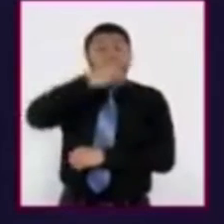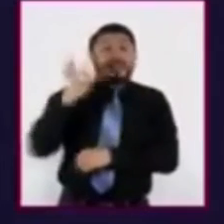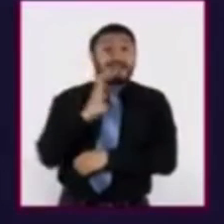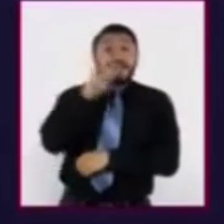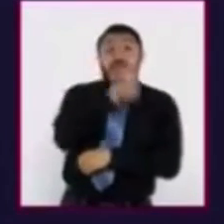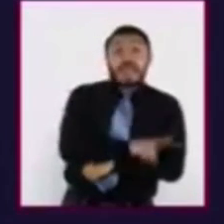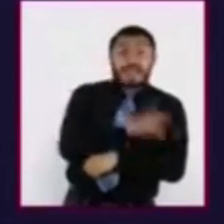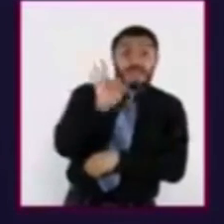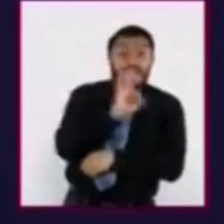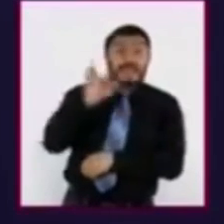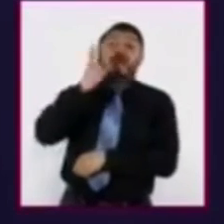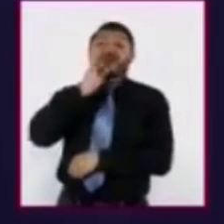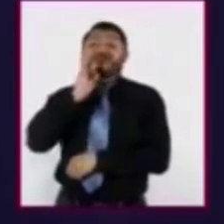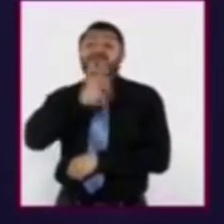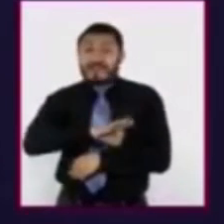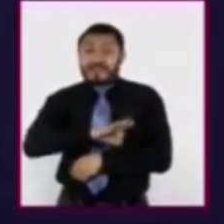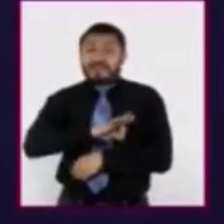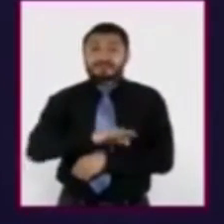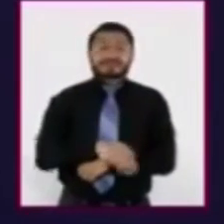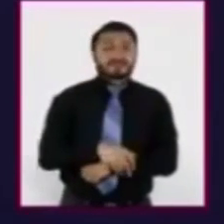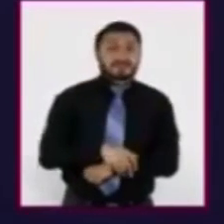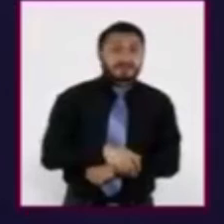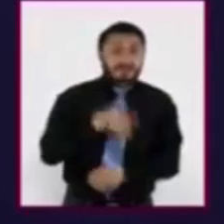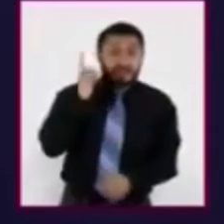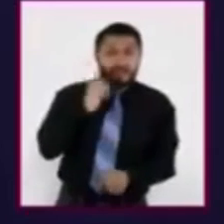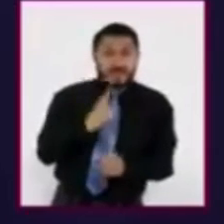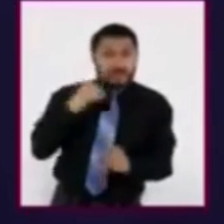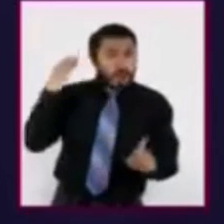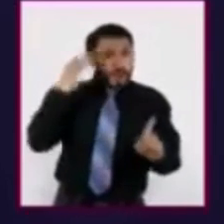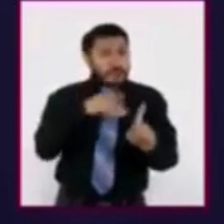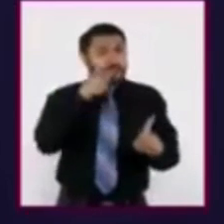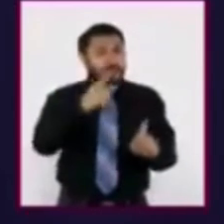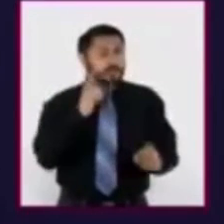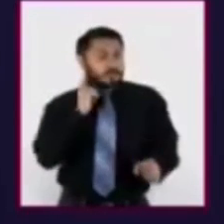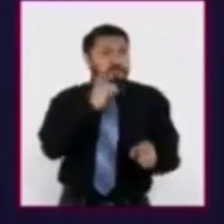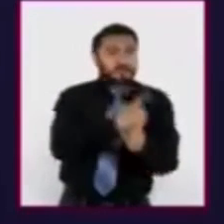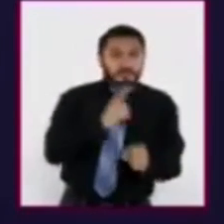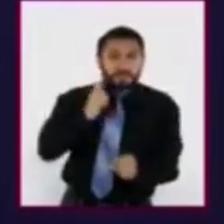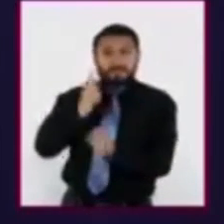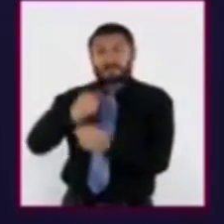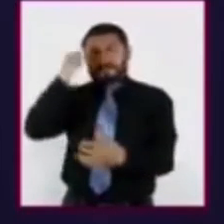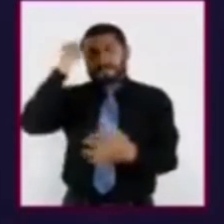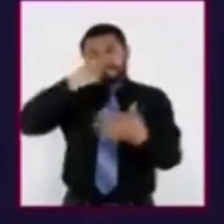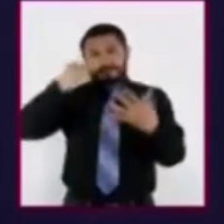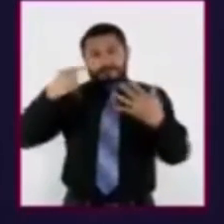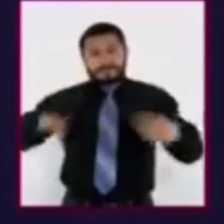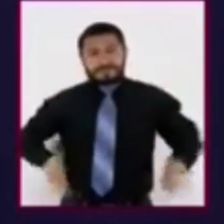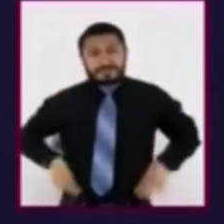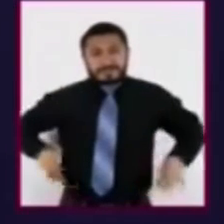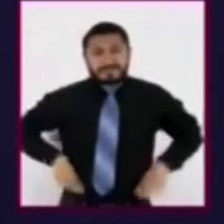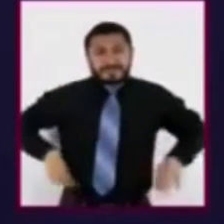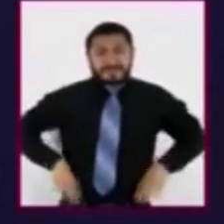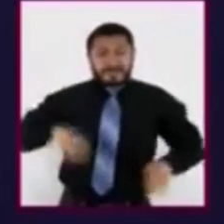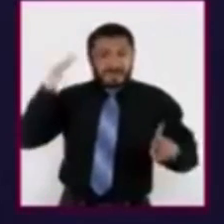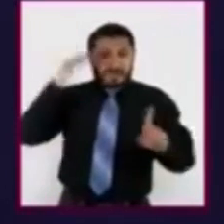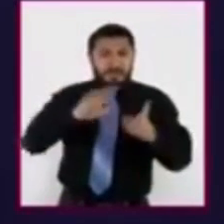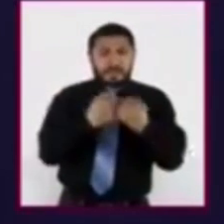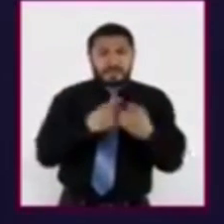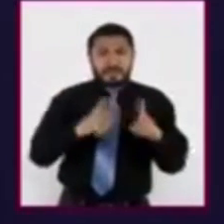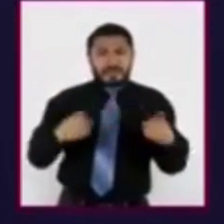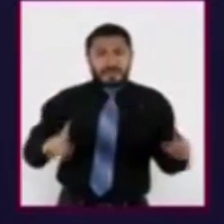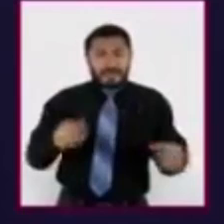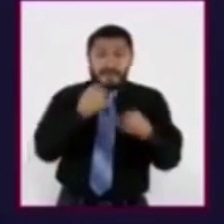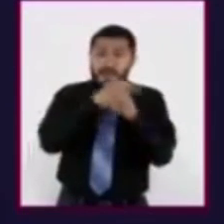La intención es aprender a distinguir estos elementos para poder tener un desarrollo íntegro en la información